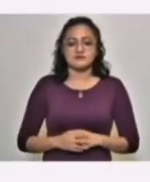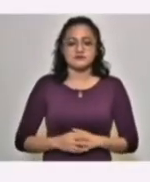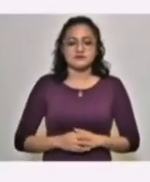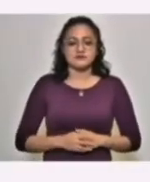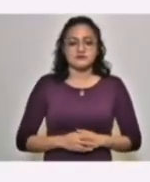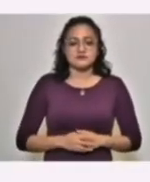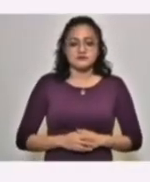¿Esbo